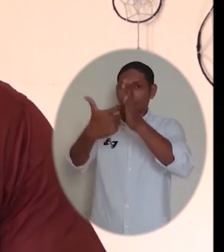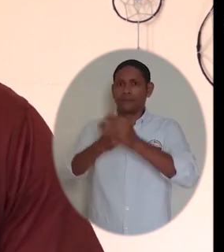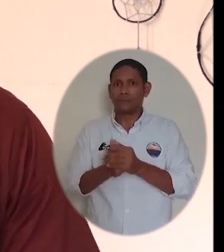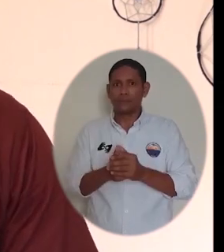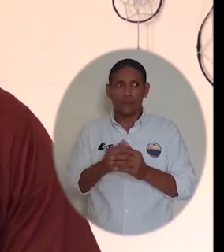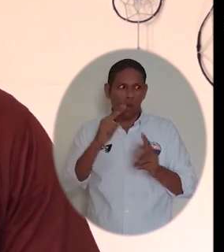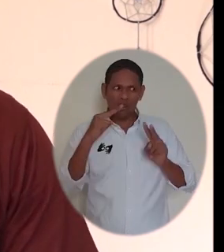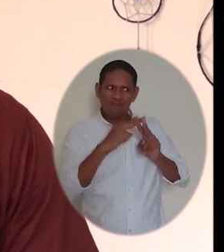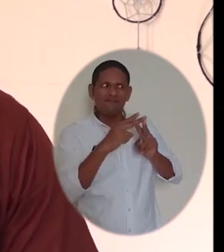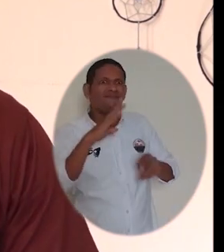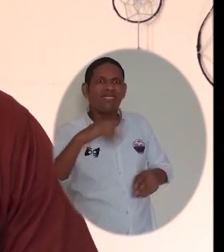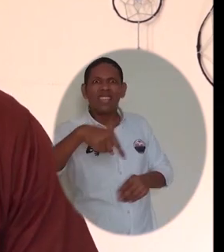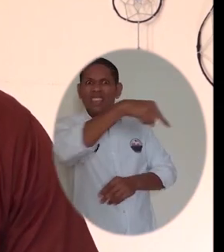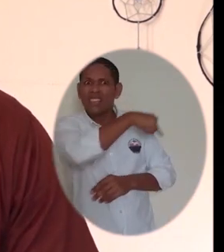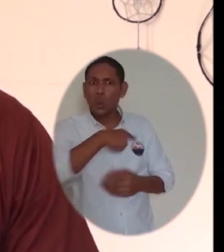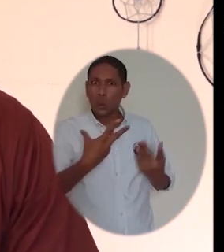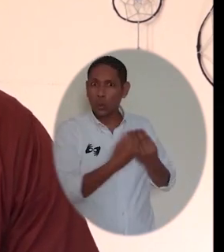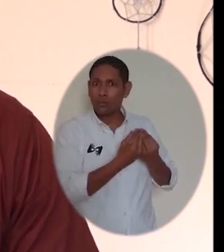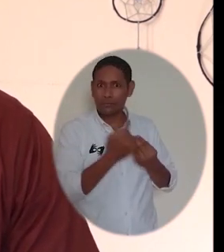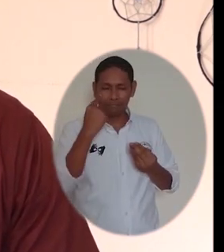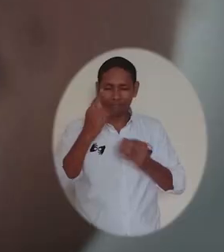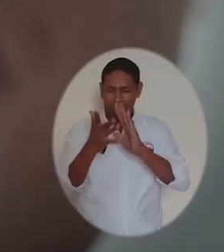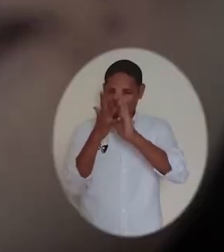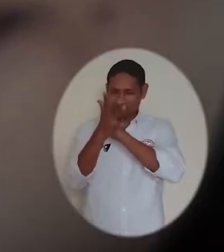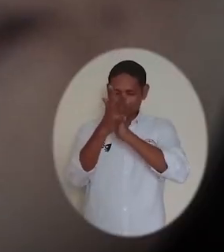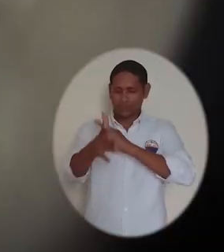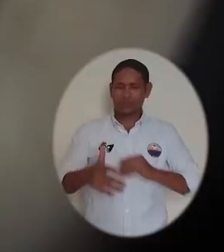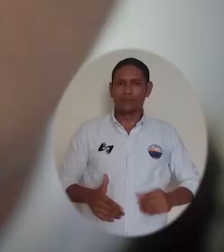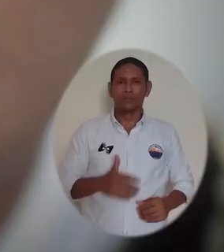Conozcamos las mentes detrás de este pertinente servicio.